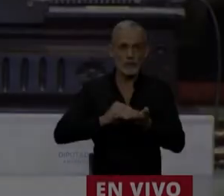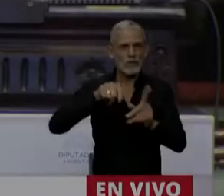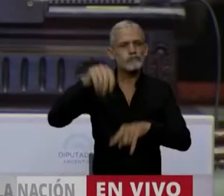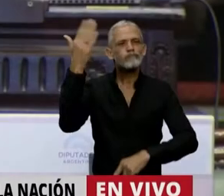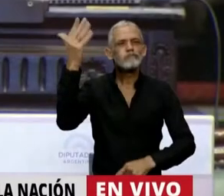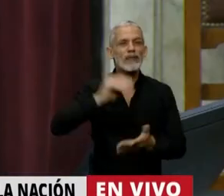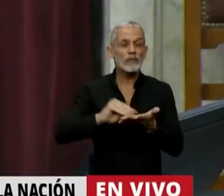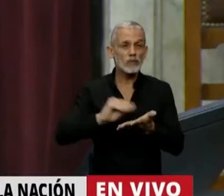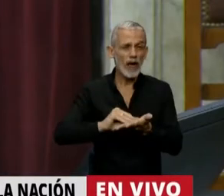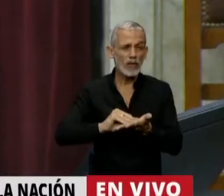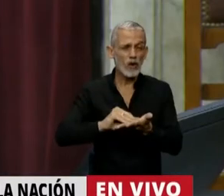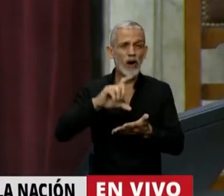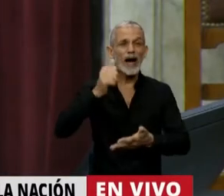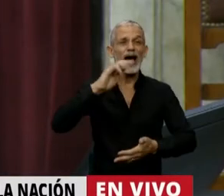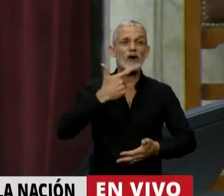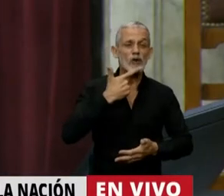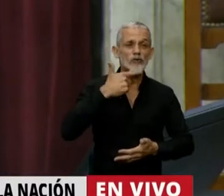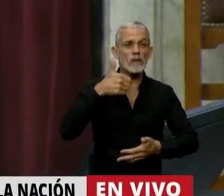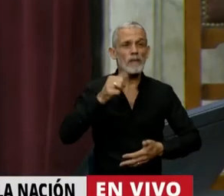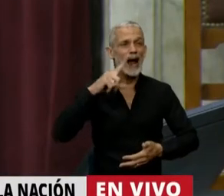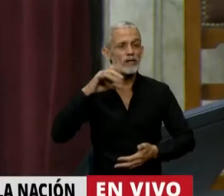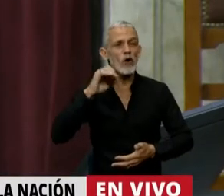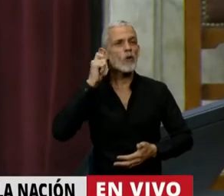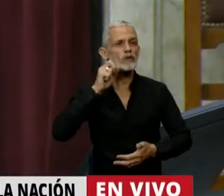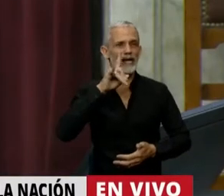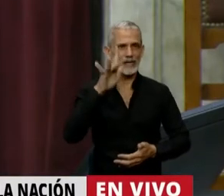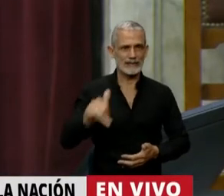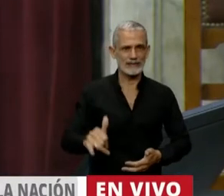El uso de la palabra es el diputado Carlos Mario Gutiérrez.